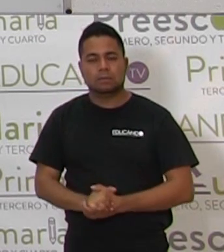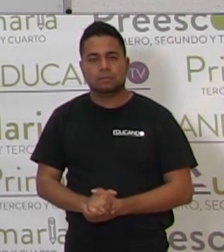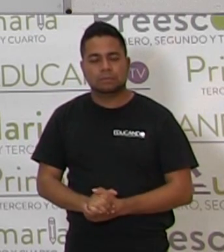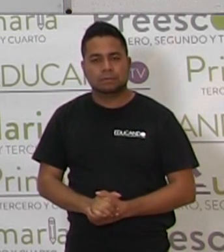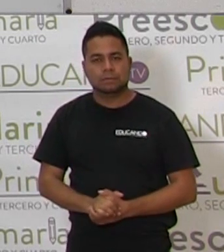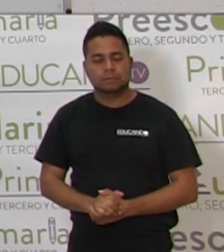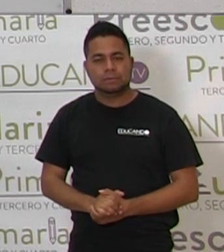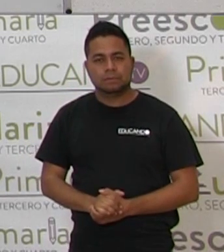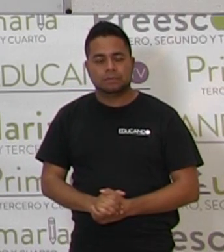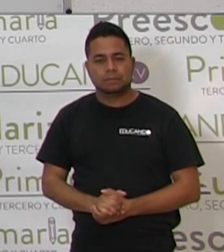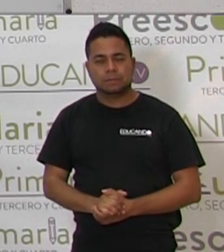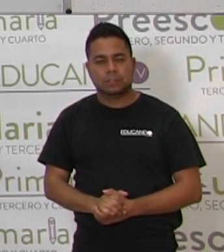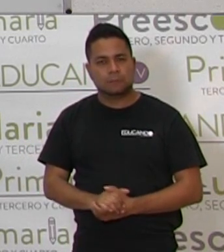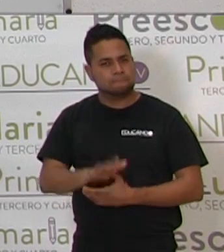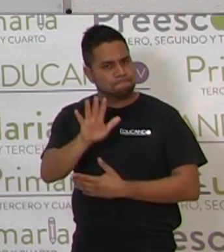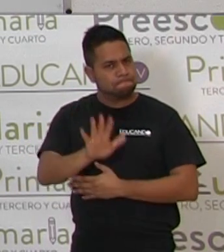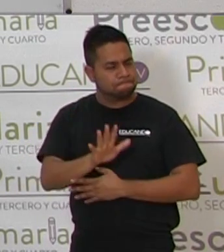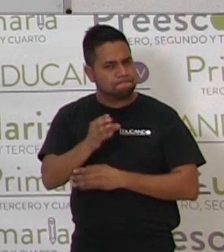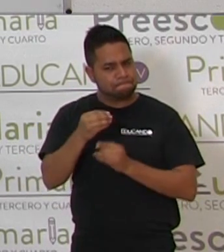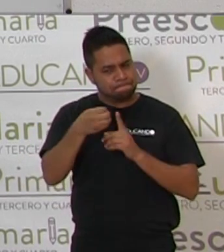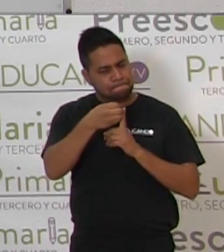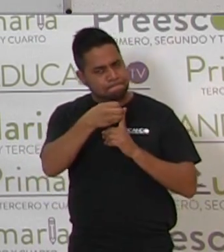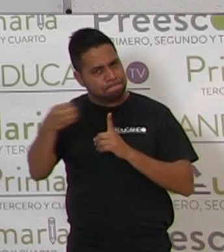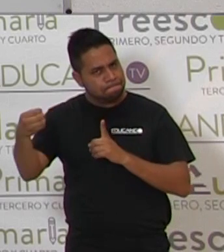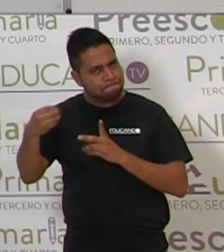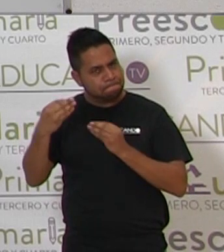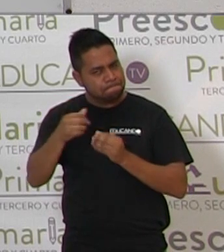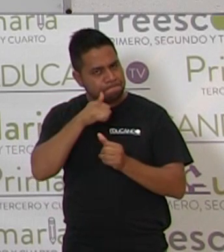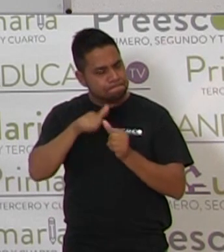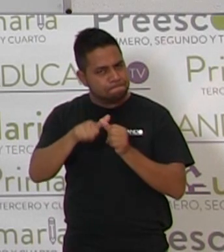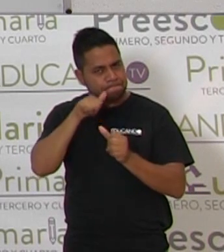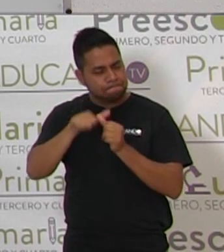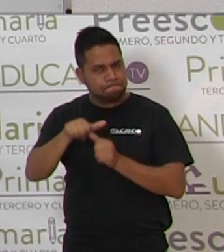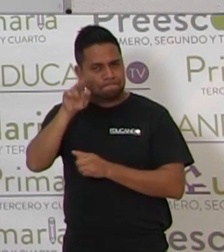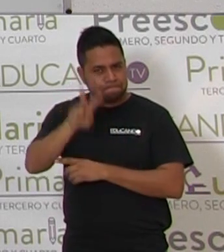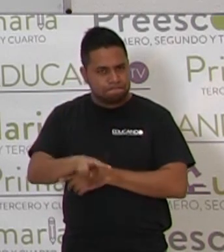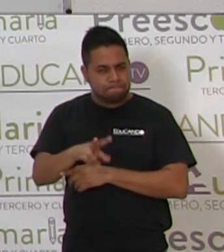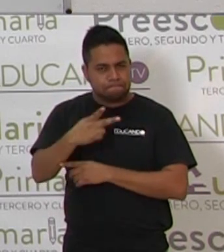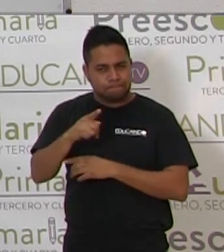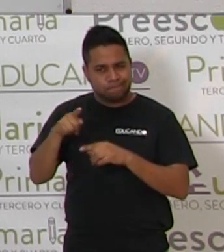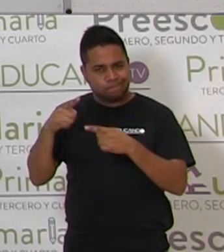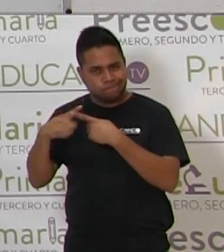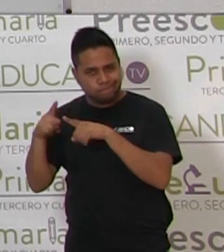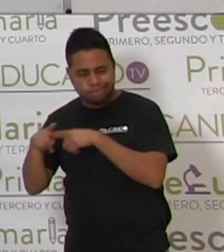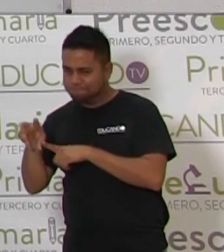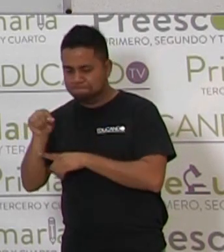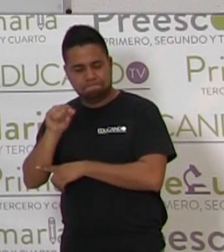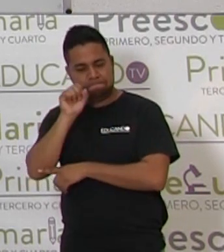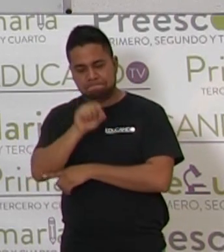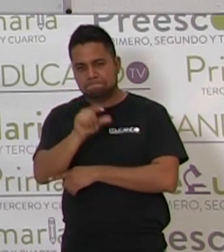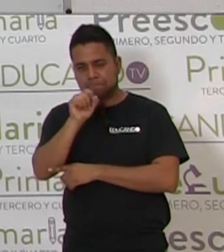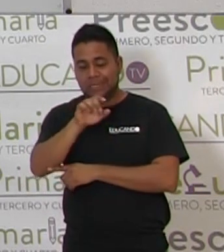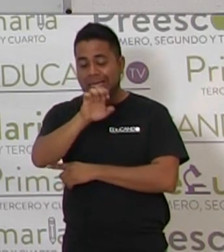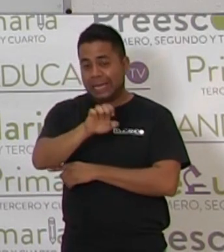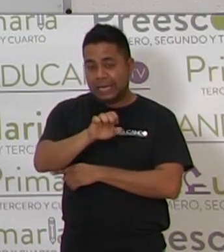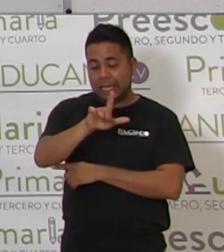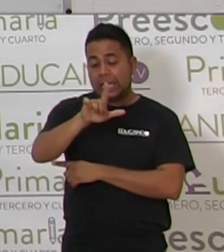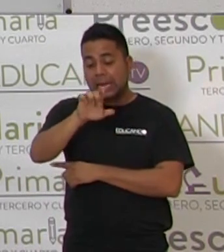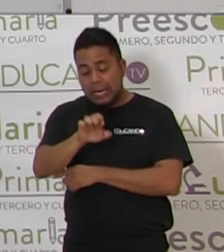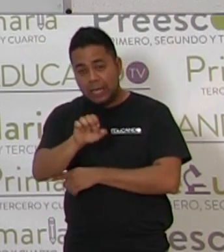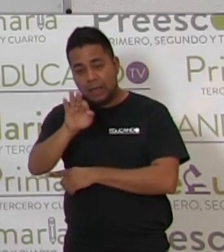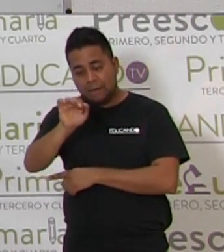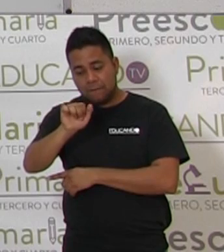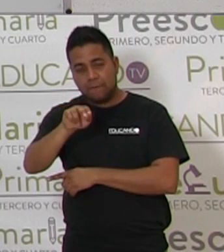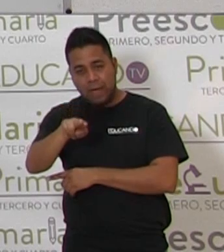Elefante. Pareciera que tiene muchas vocales, pero no muy variadas, fíjate. Ele